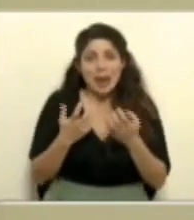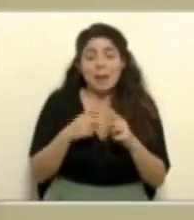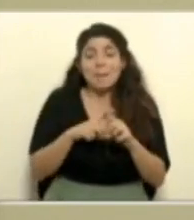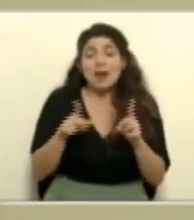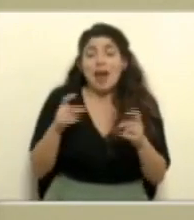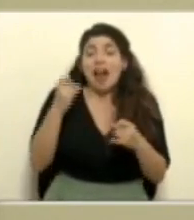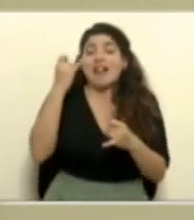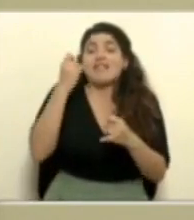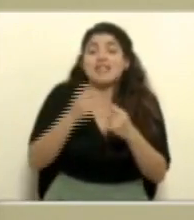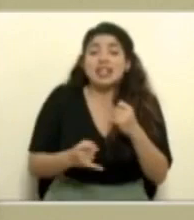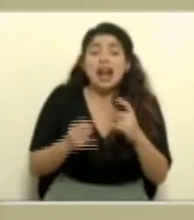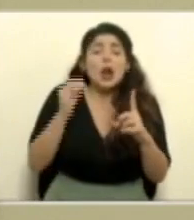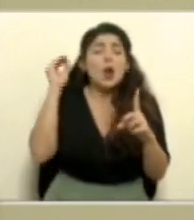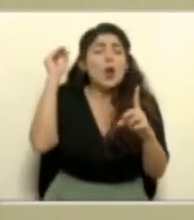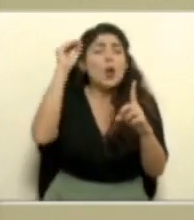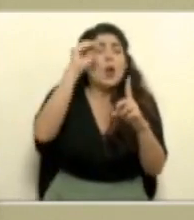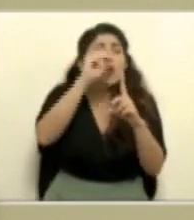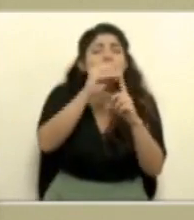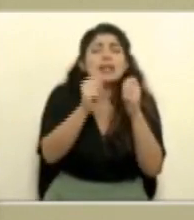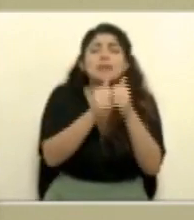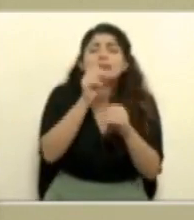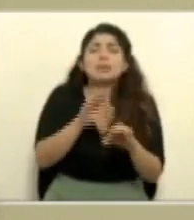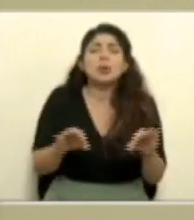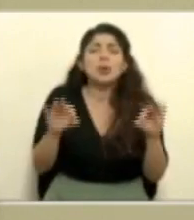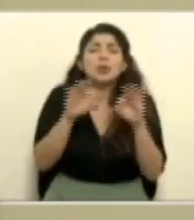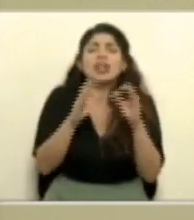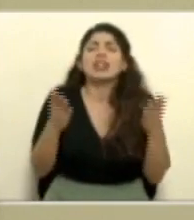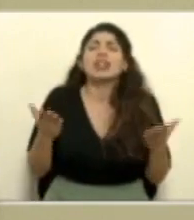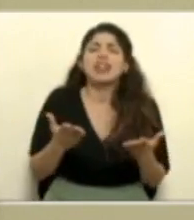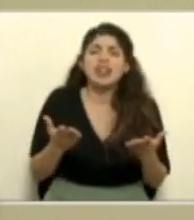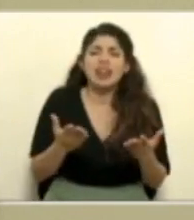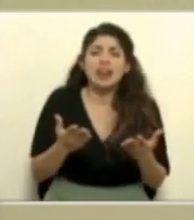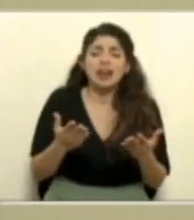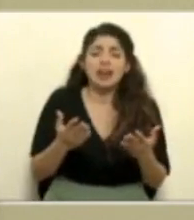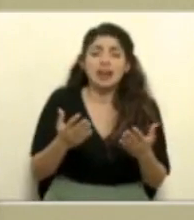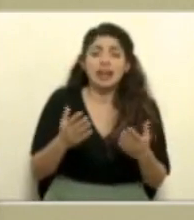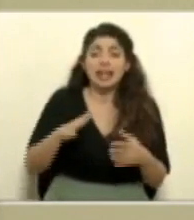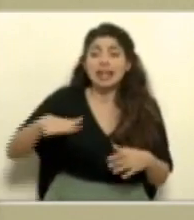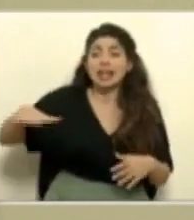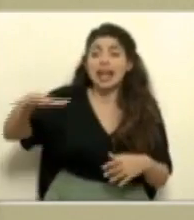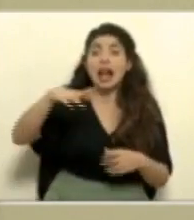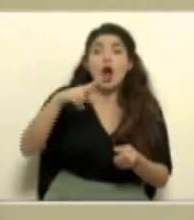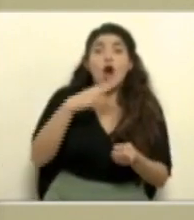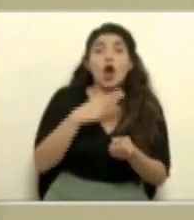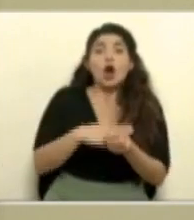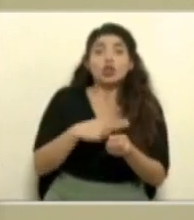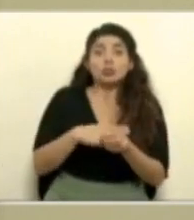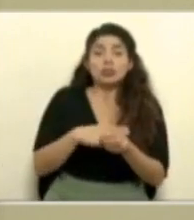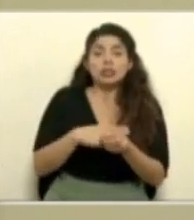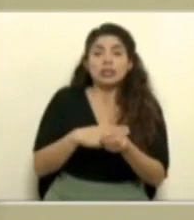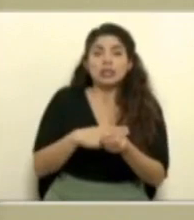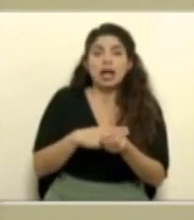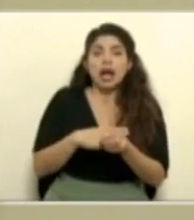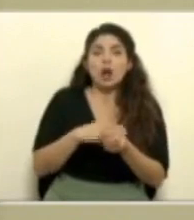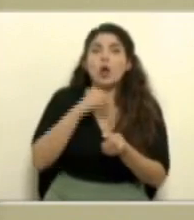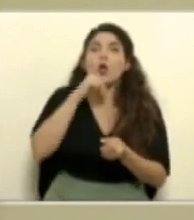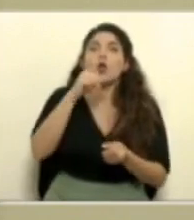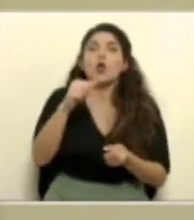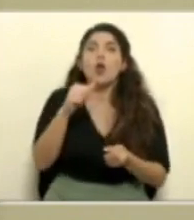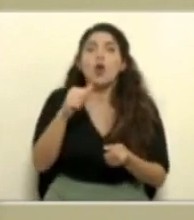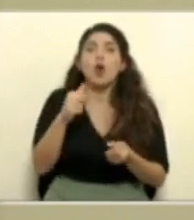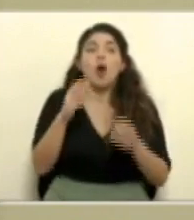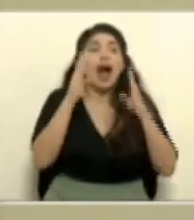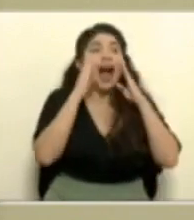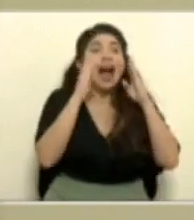pero al final nuestra meta más importante sigue siendo que no el sistema hospitalario no sufra o sea que no se disminuya la